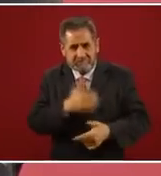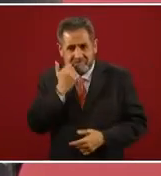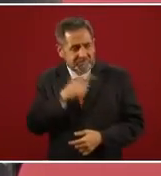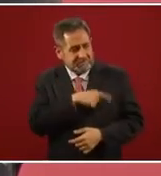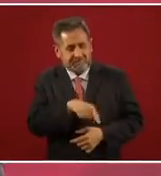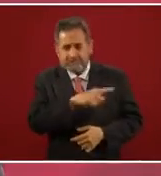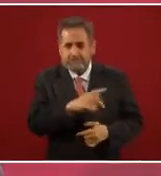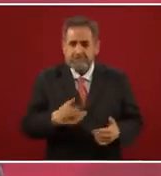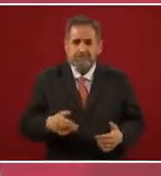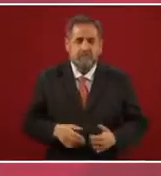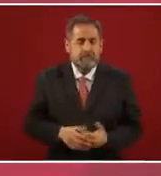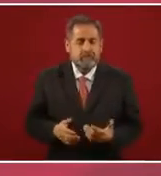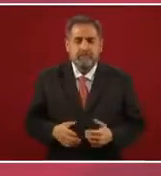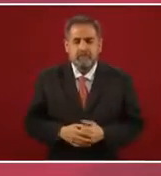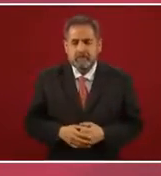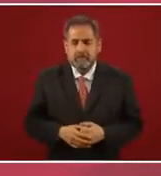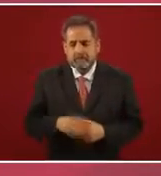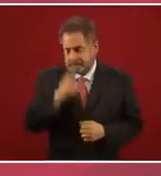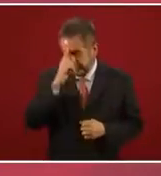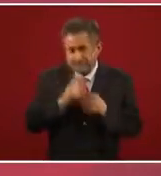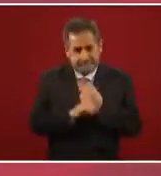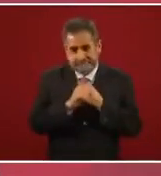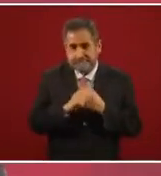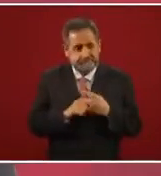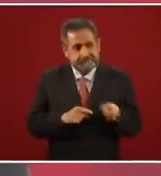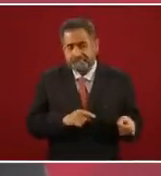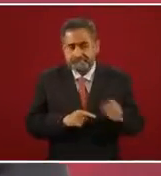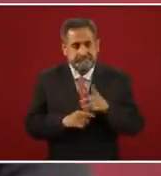O sea, es un problema